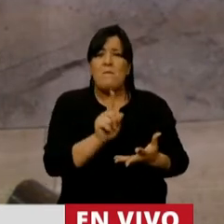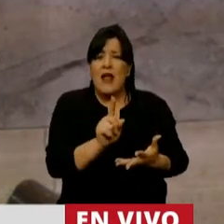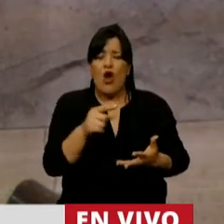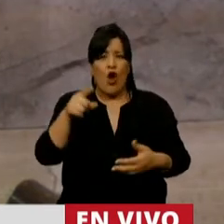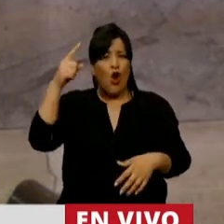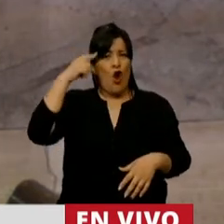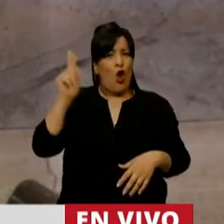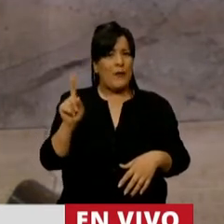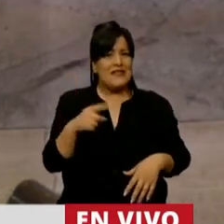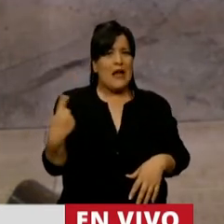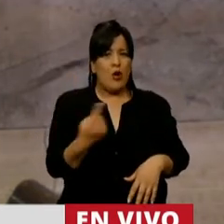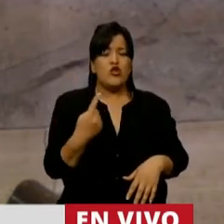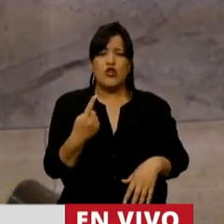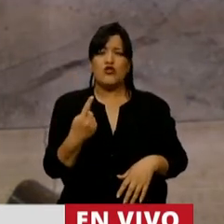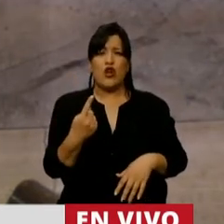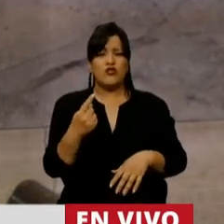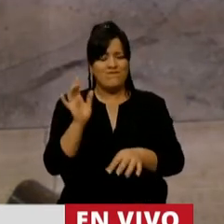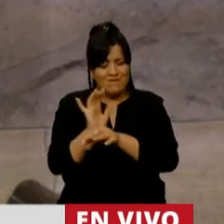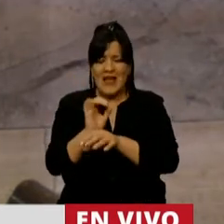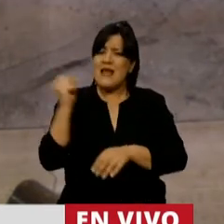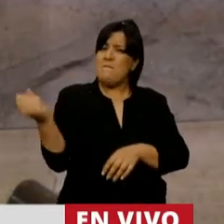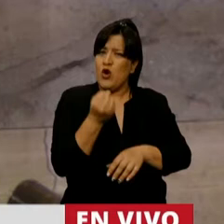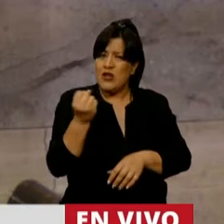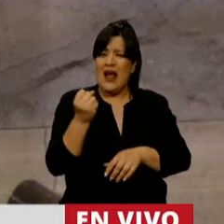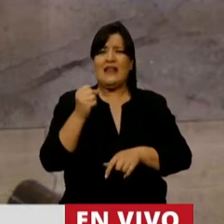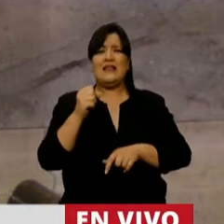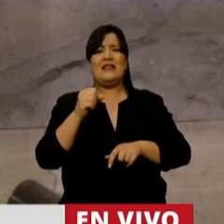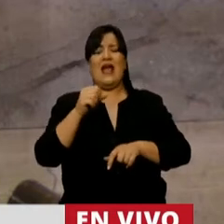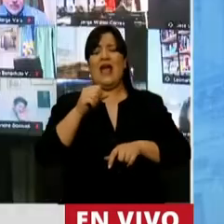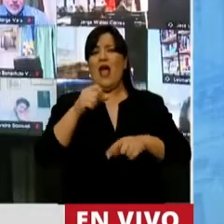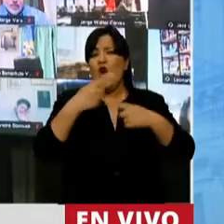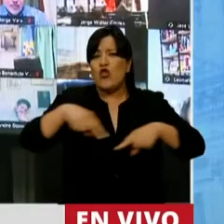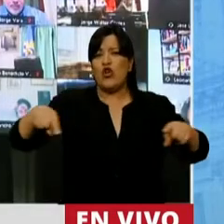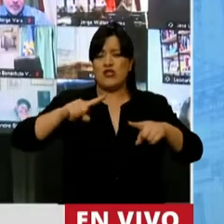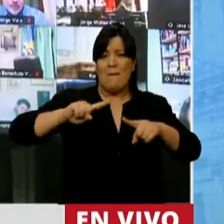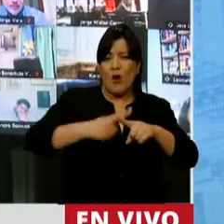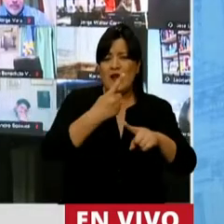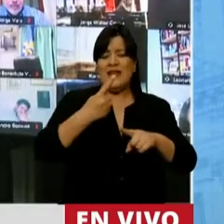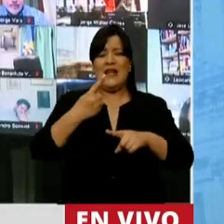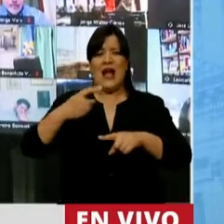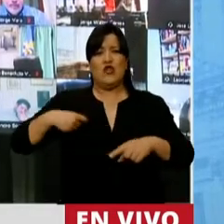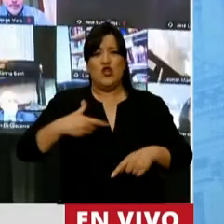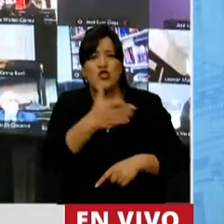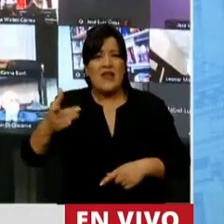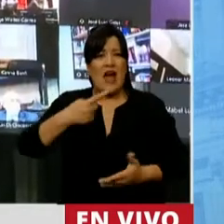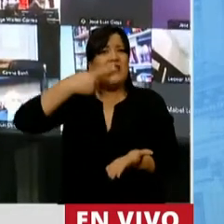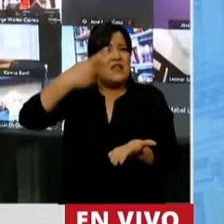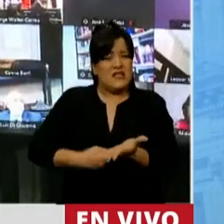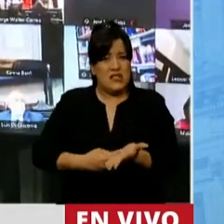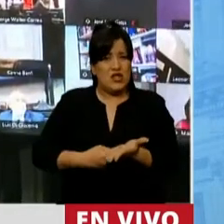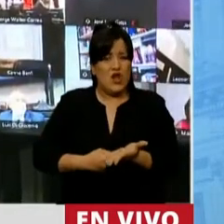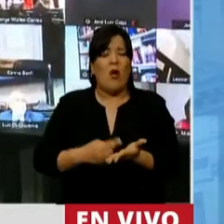cómo importan en los actores políticos y sociales los que toman las decisiones, las